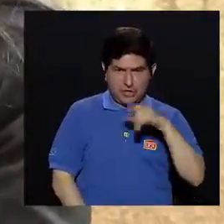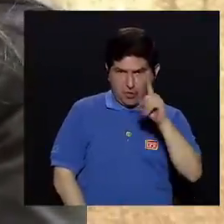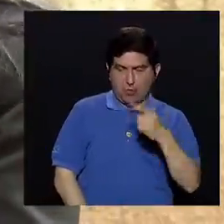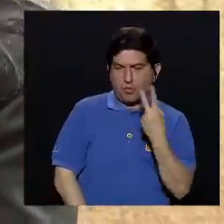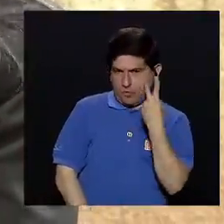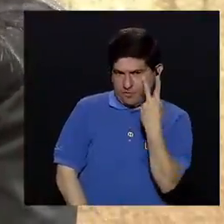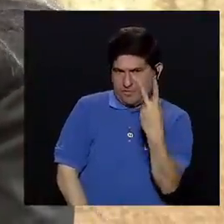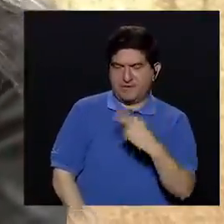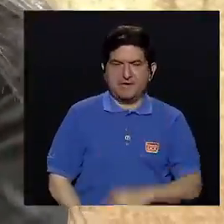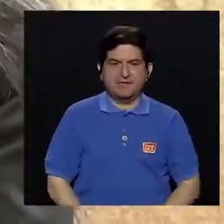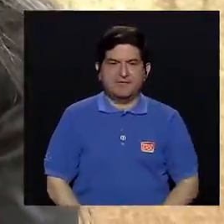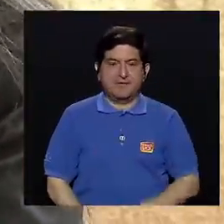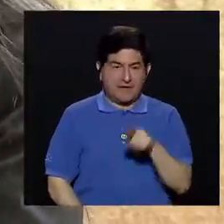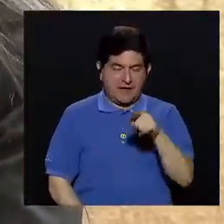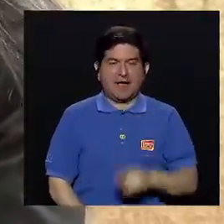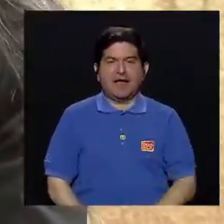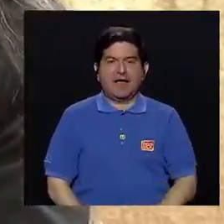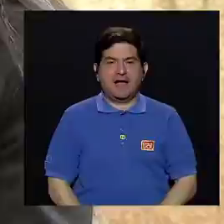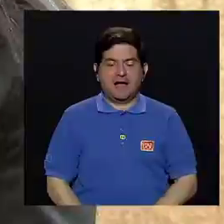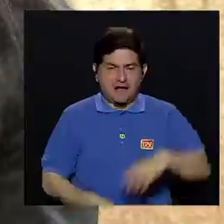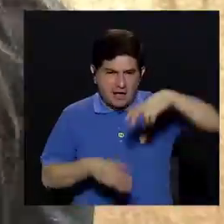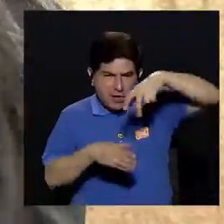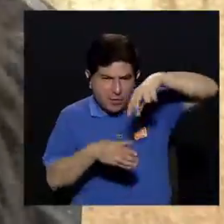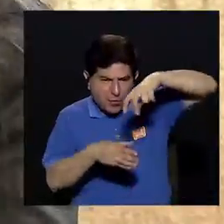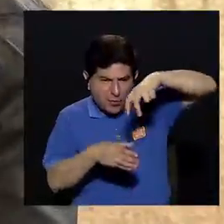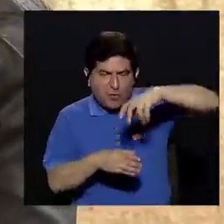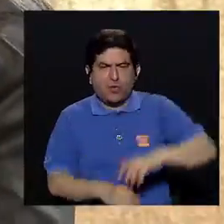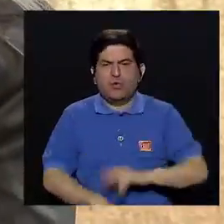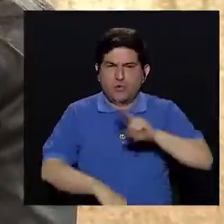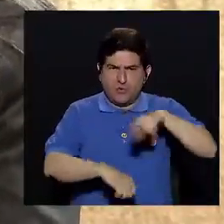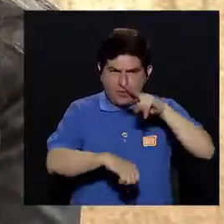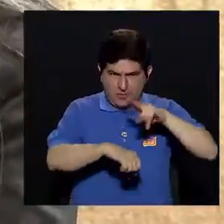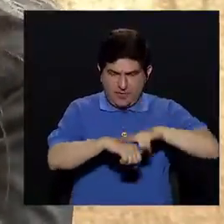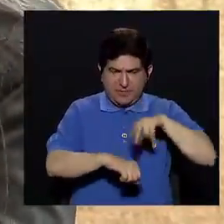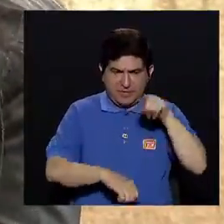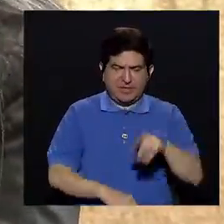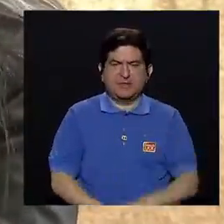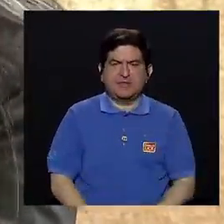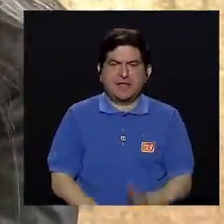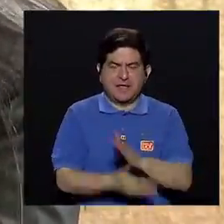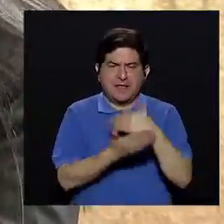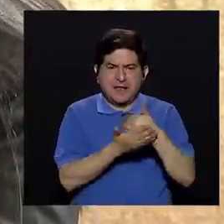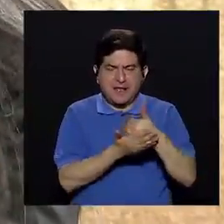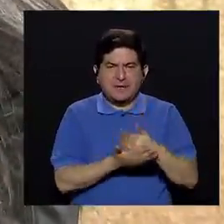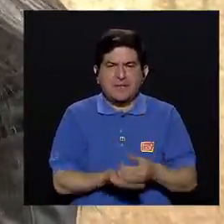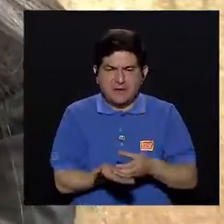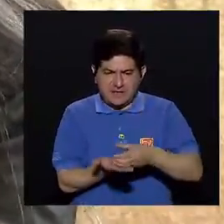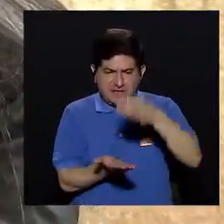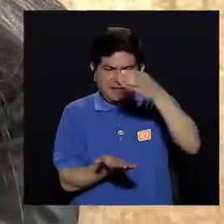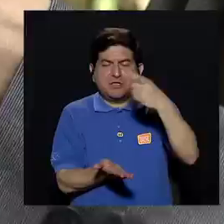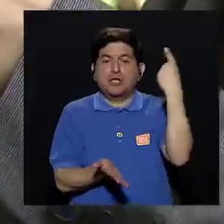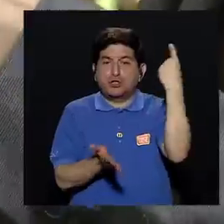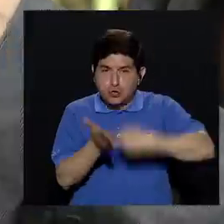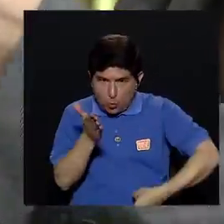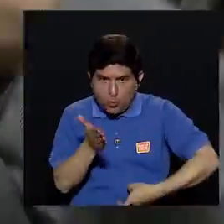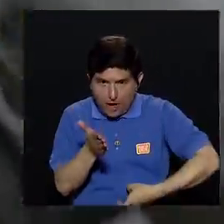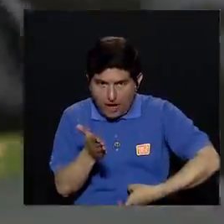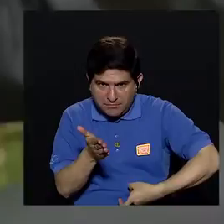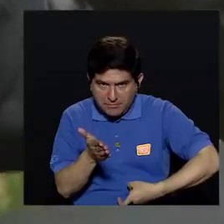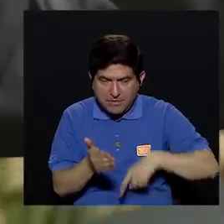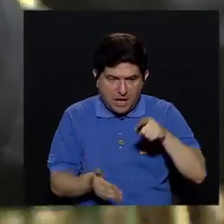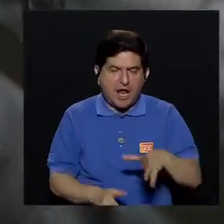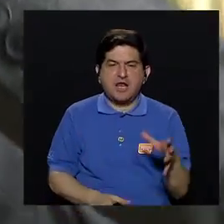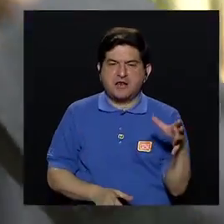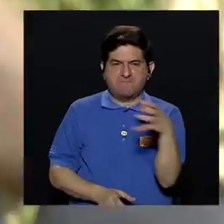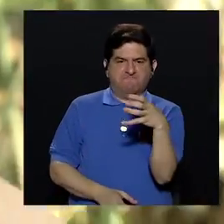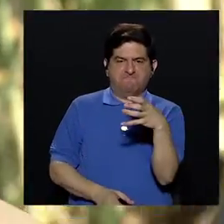para que se pueda ver. Existen biberones donde generalmente el biberón en la parte de la botella es dura para que el